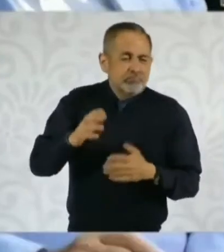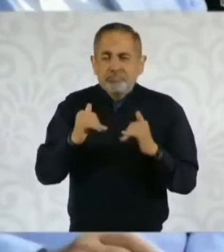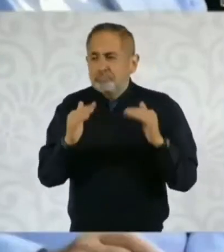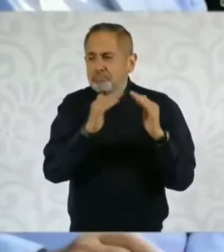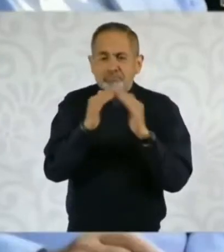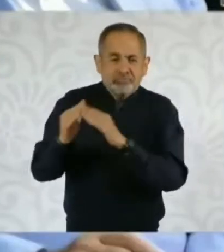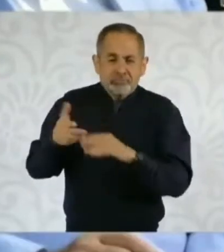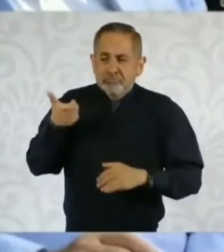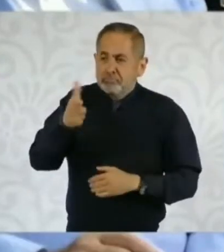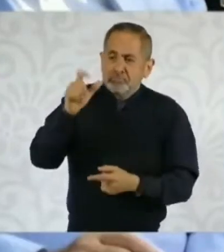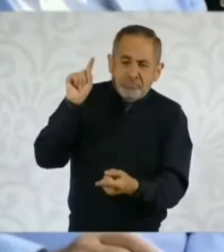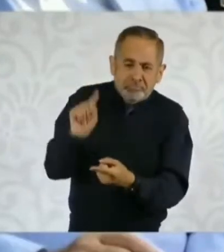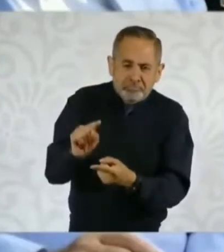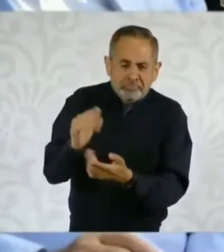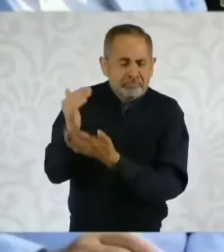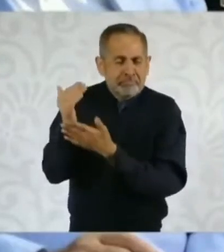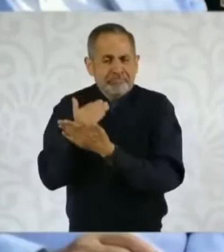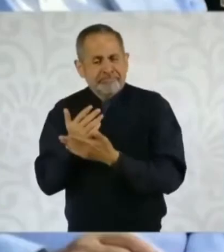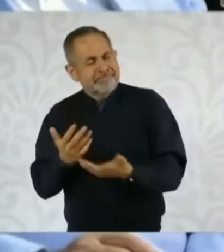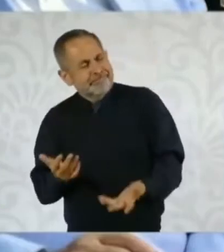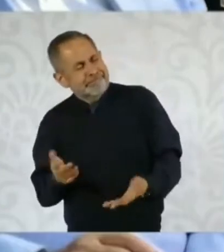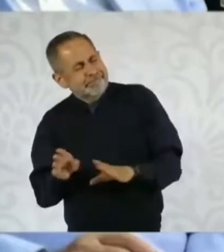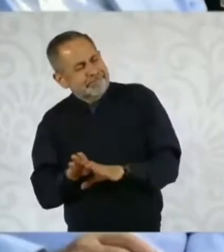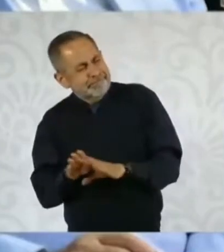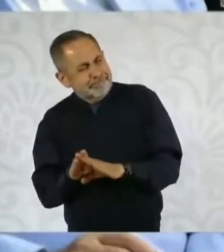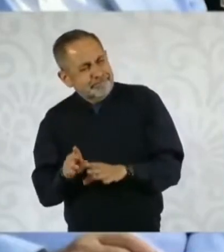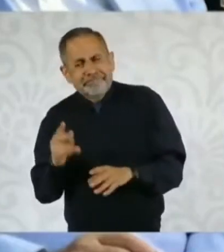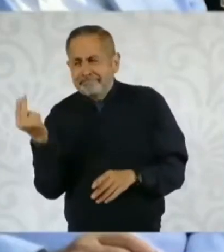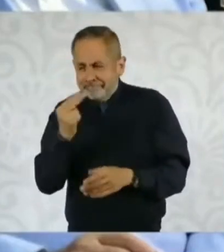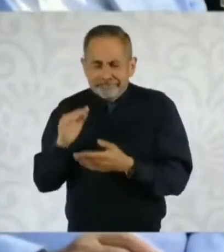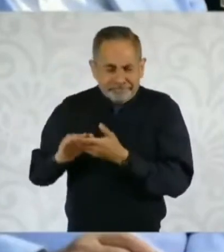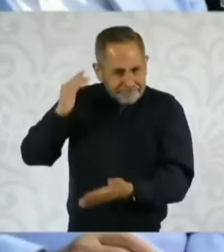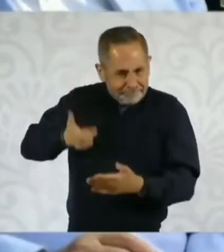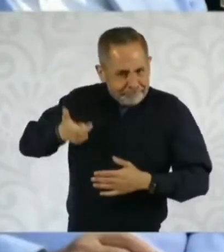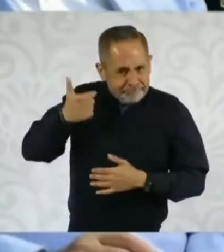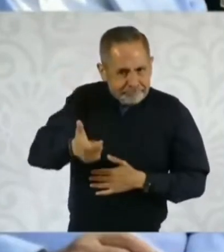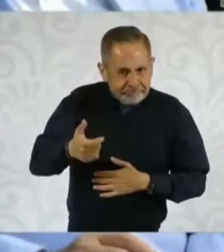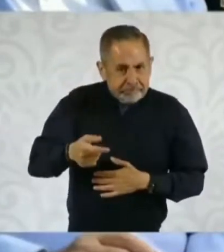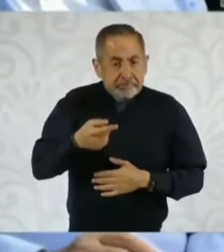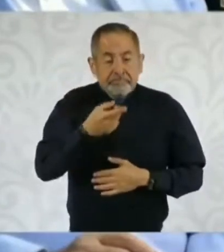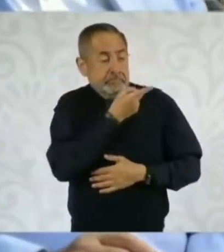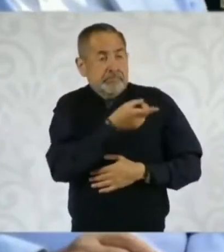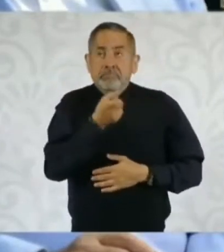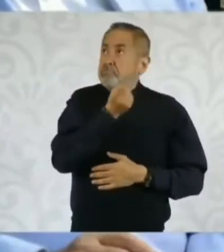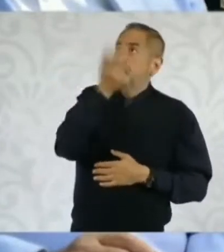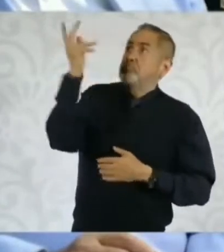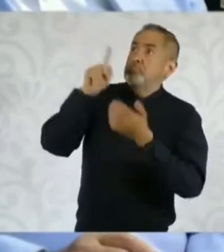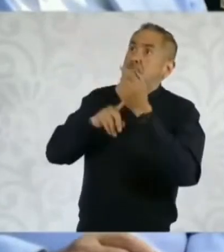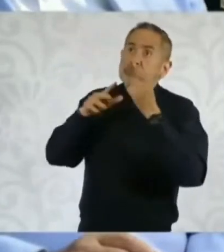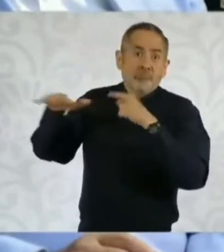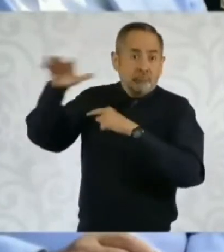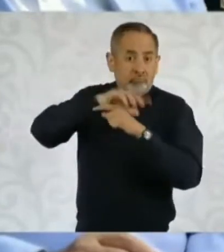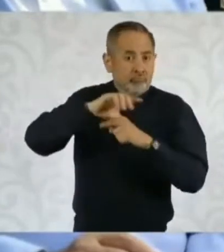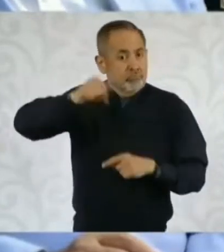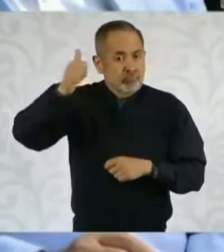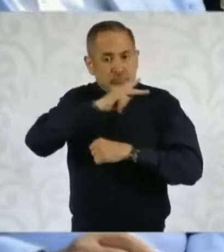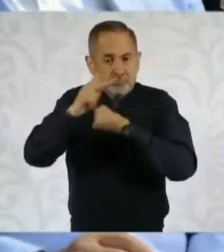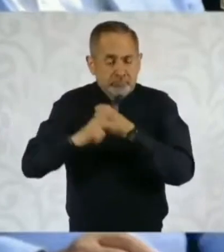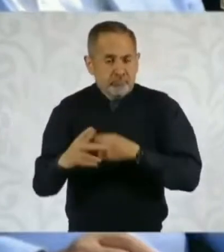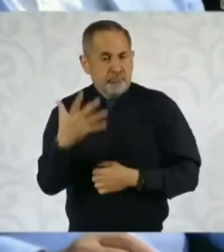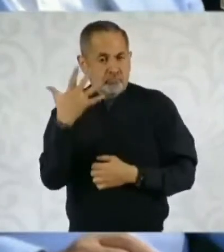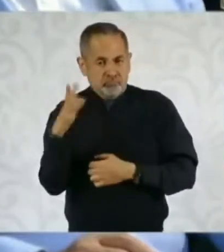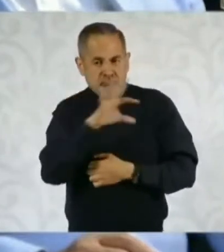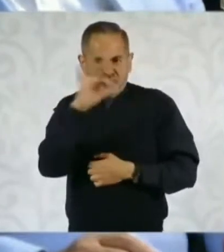vivienda social. Entonces, en los países desarrollados ellos argumentan que los gobiernos invierten hasta el cinco por ciento inversión